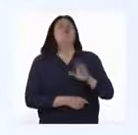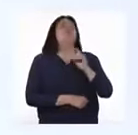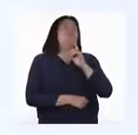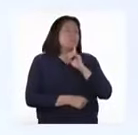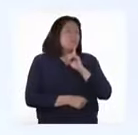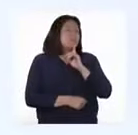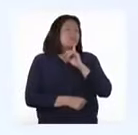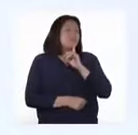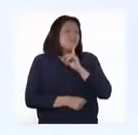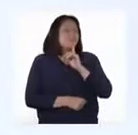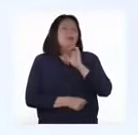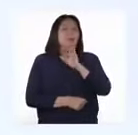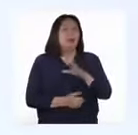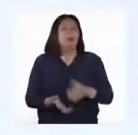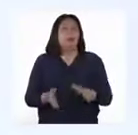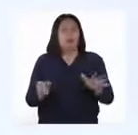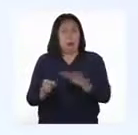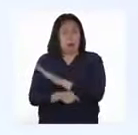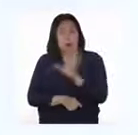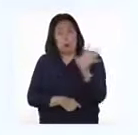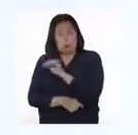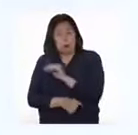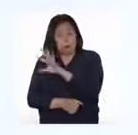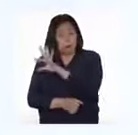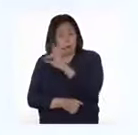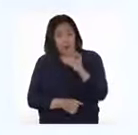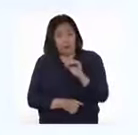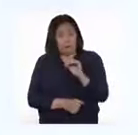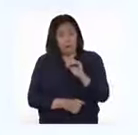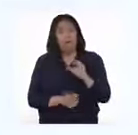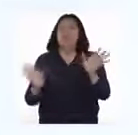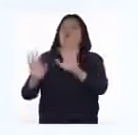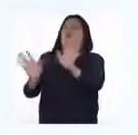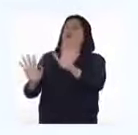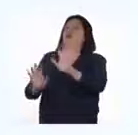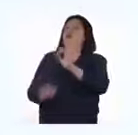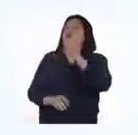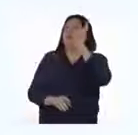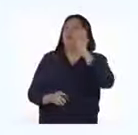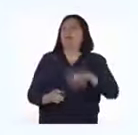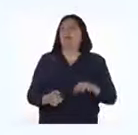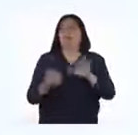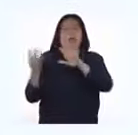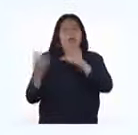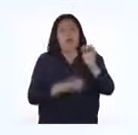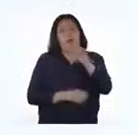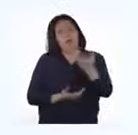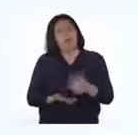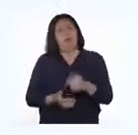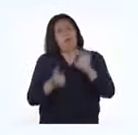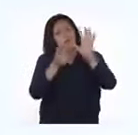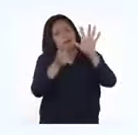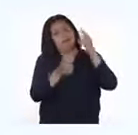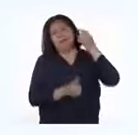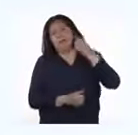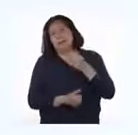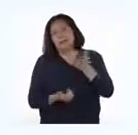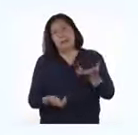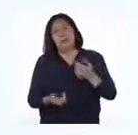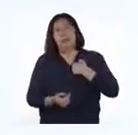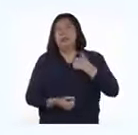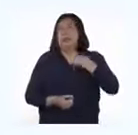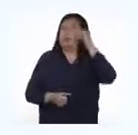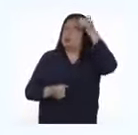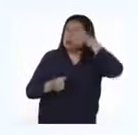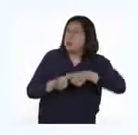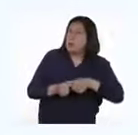¿Podríamos decir que en total hay 90 vicuñas? No, profesor, porque en 90 vicuñas hay solo seis etiquetadas. Y yo